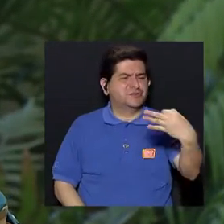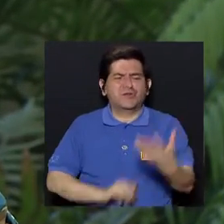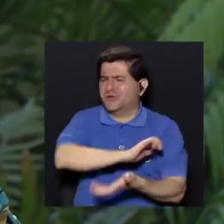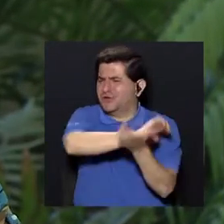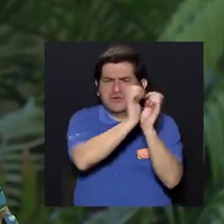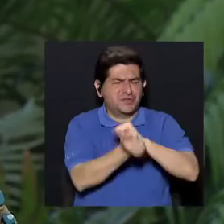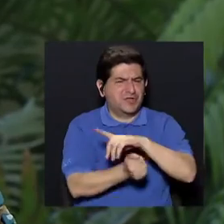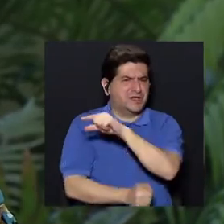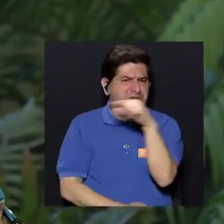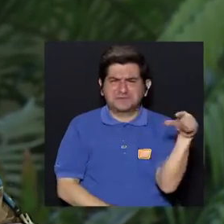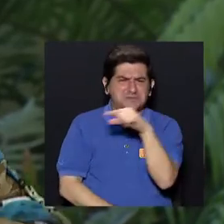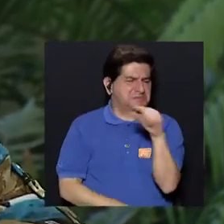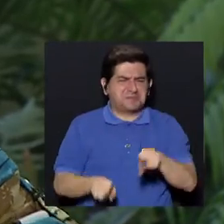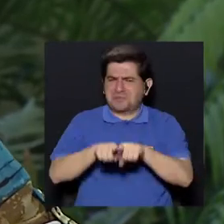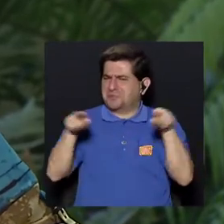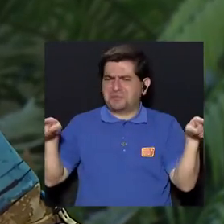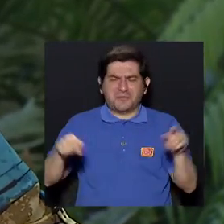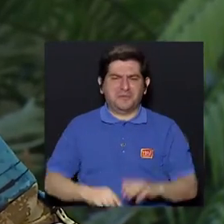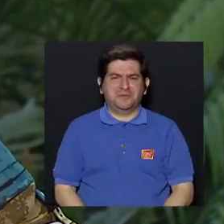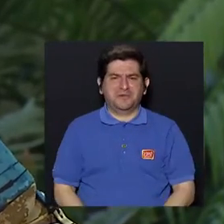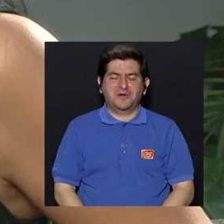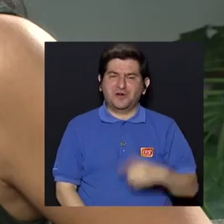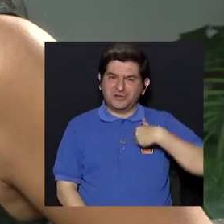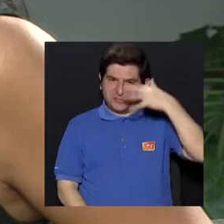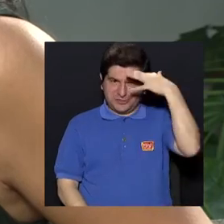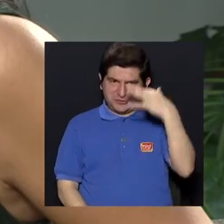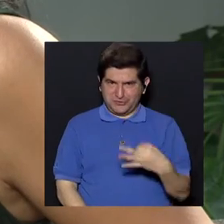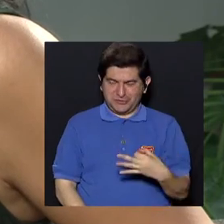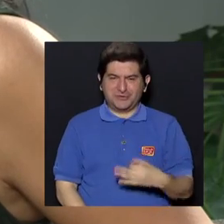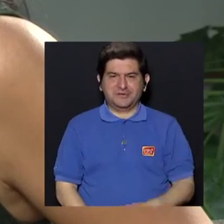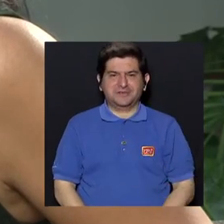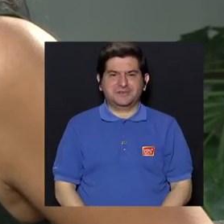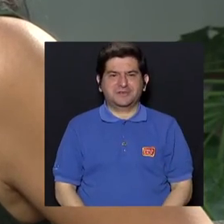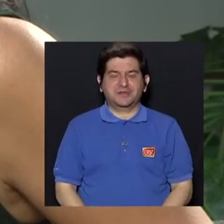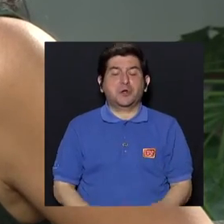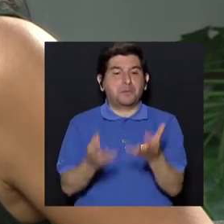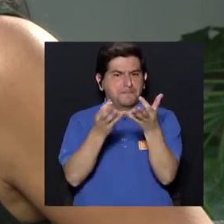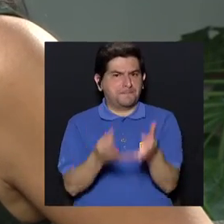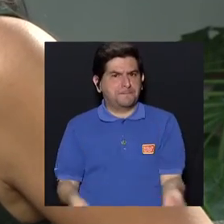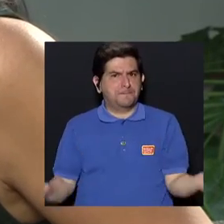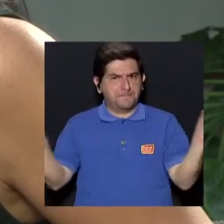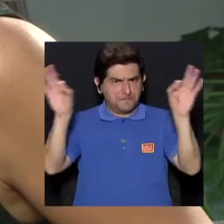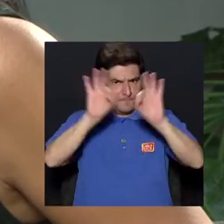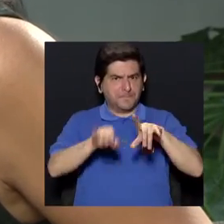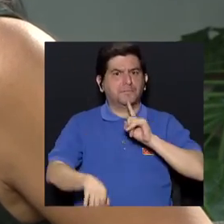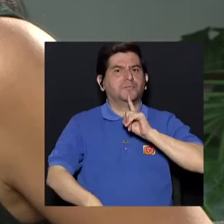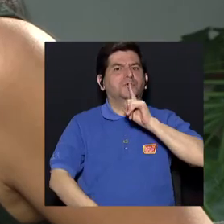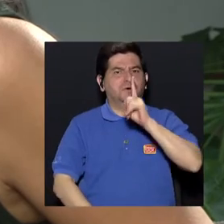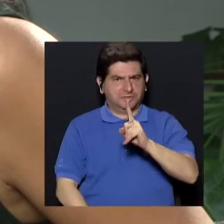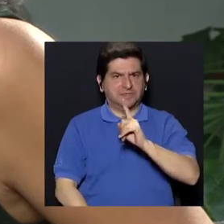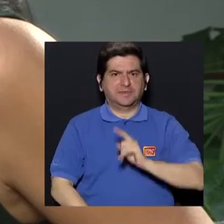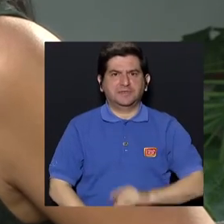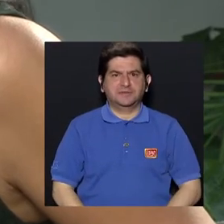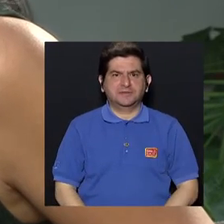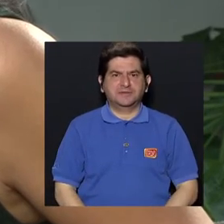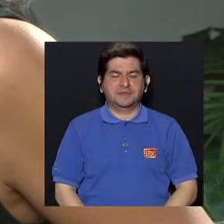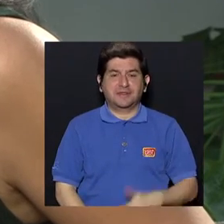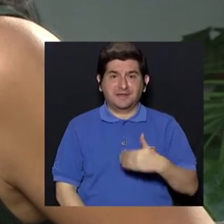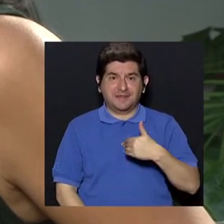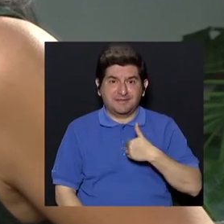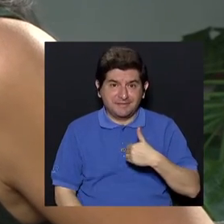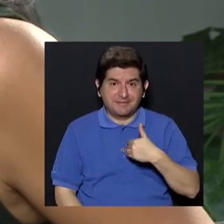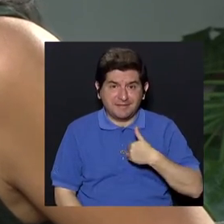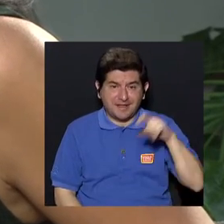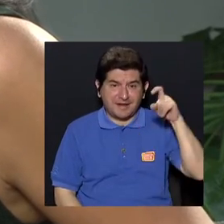ni semanalmente, ¿verdad? Entonces, sí, sería por ahí. que lo más importante de rescatar es esto, que